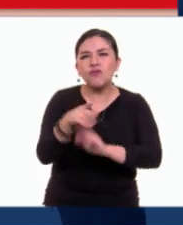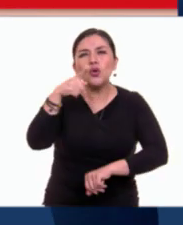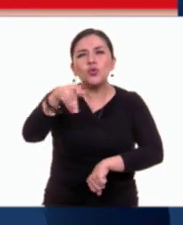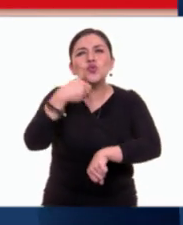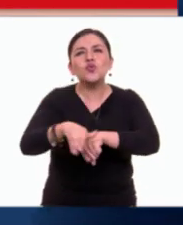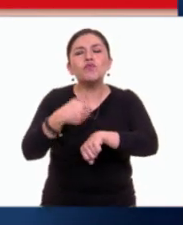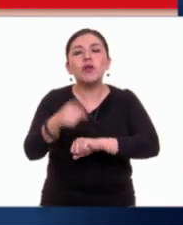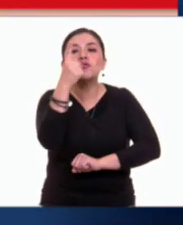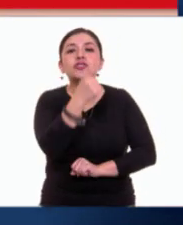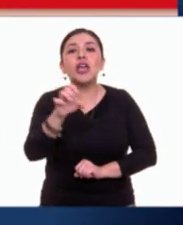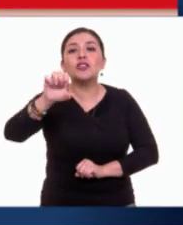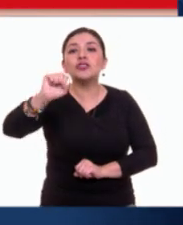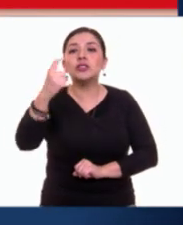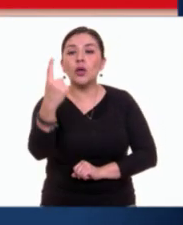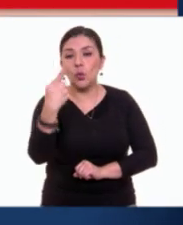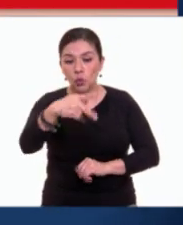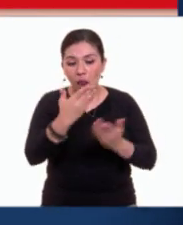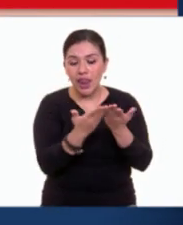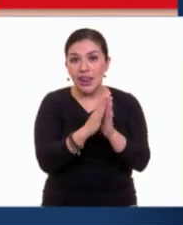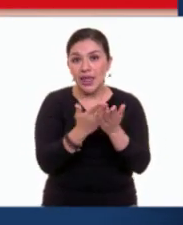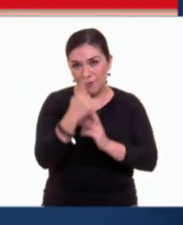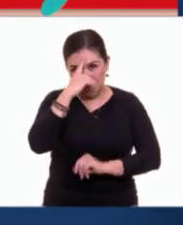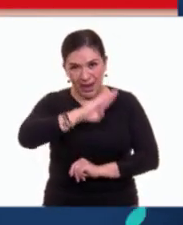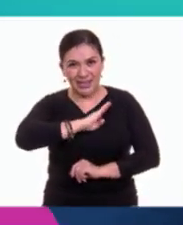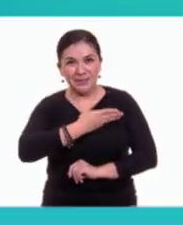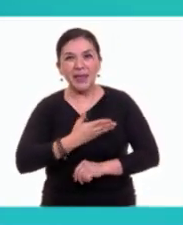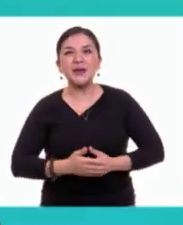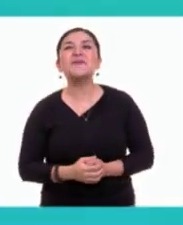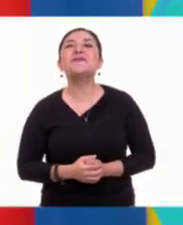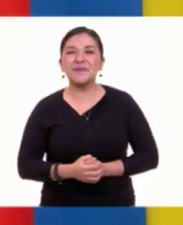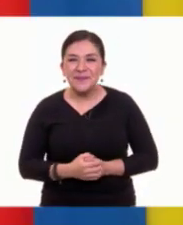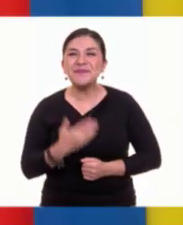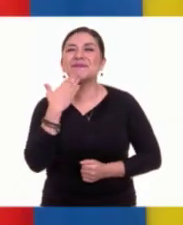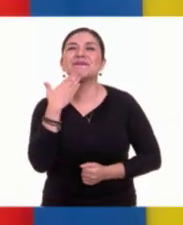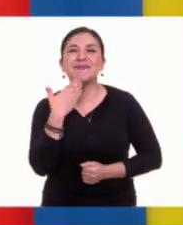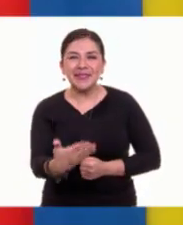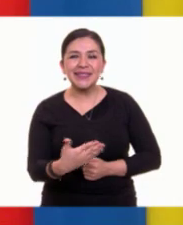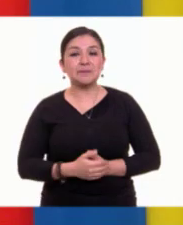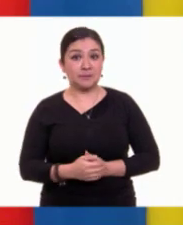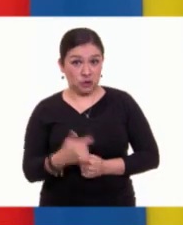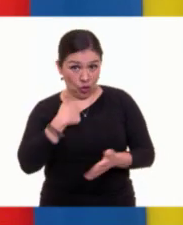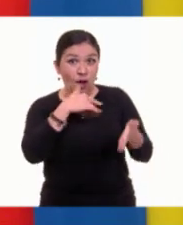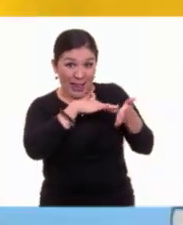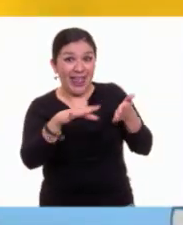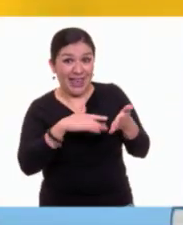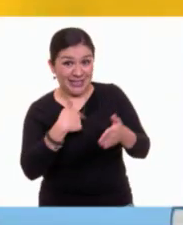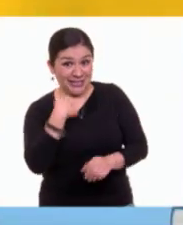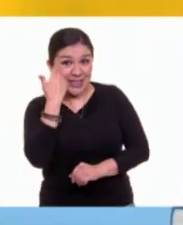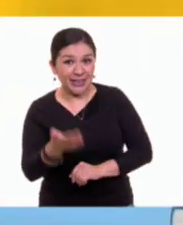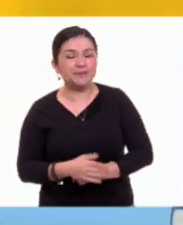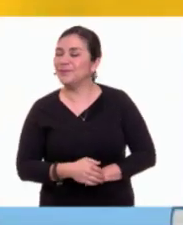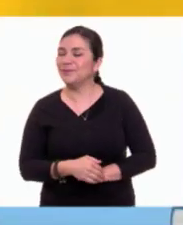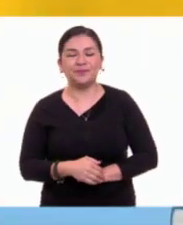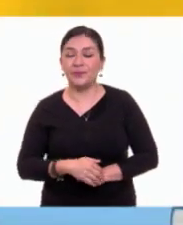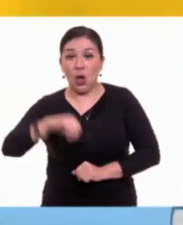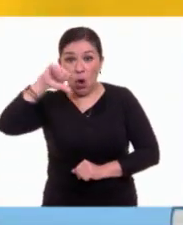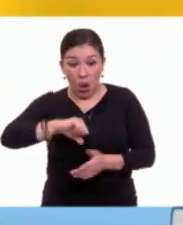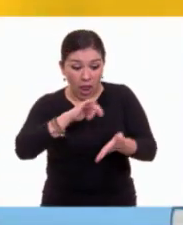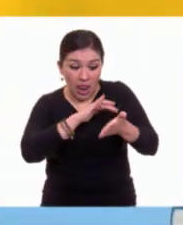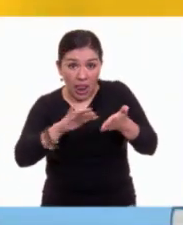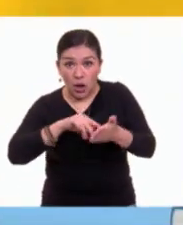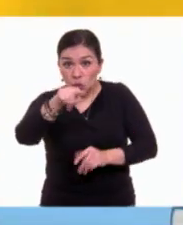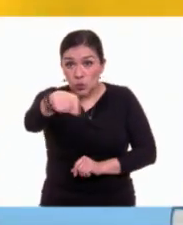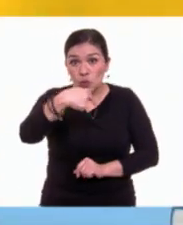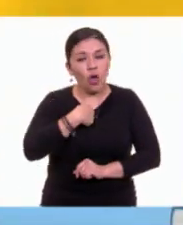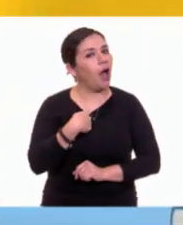161 del libro de texto. Perfecto, David. ¿Quieres que lea? Hoy no leeremos ni